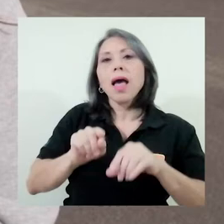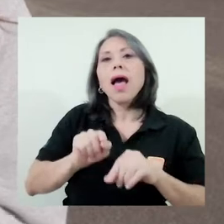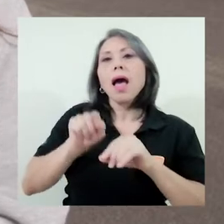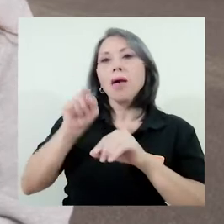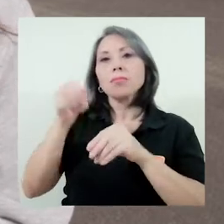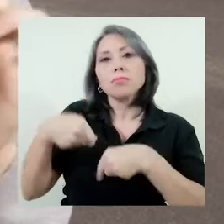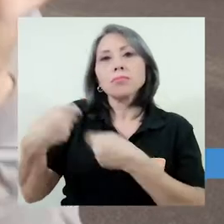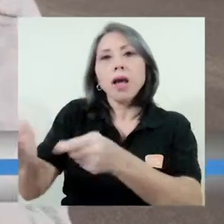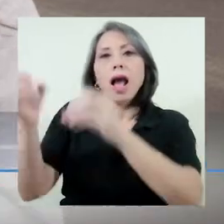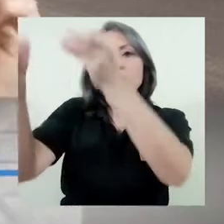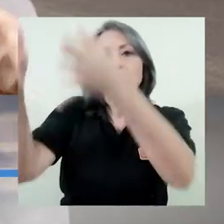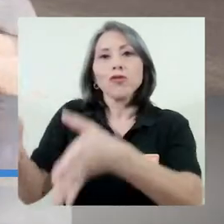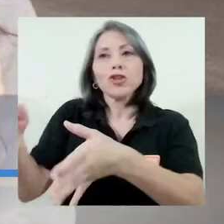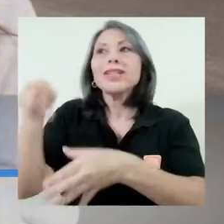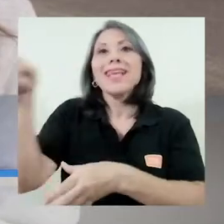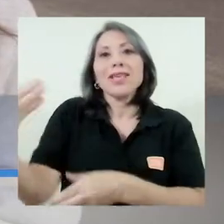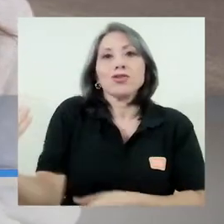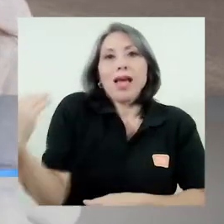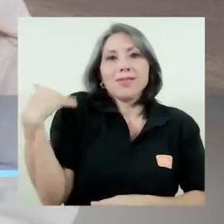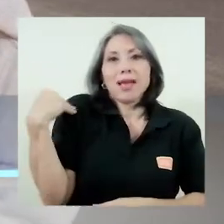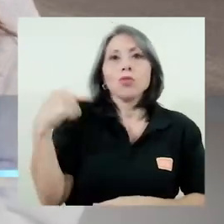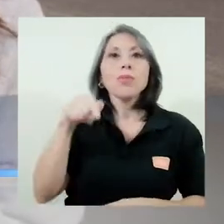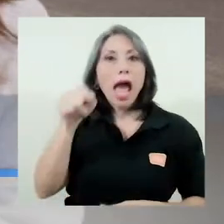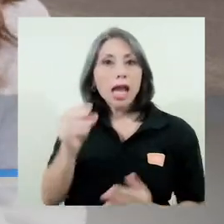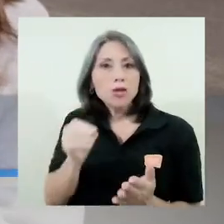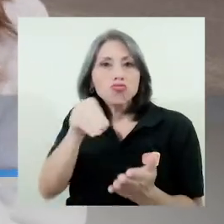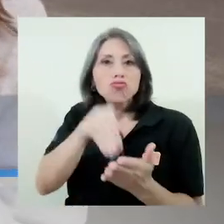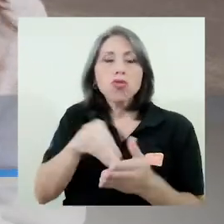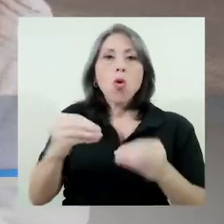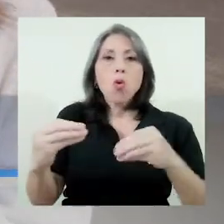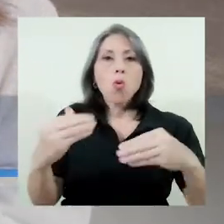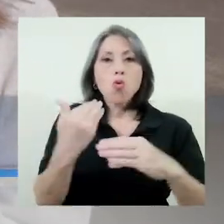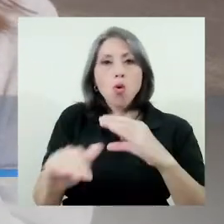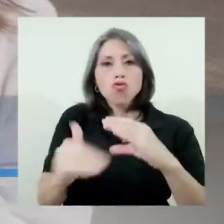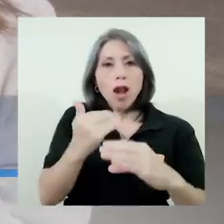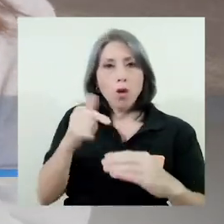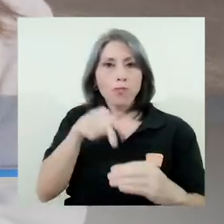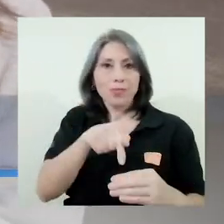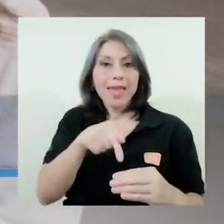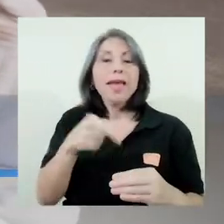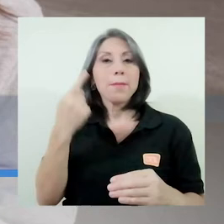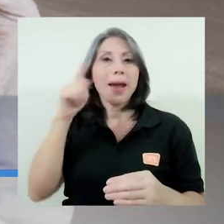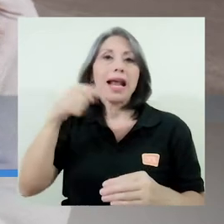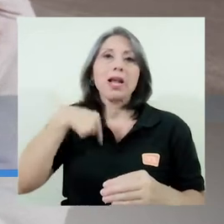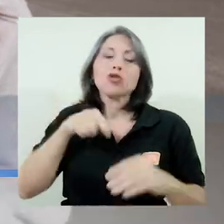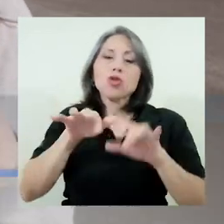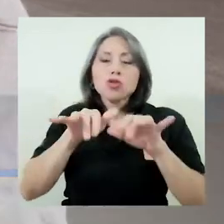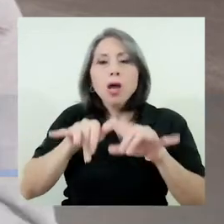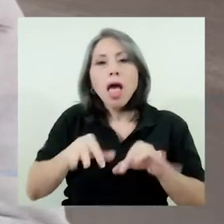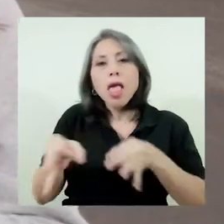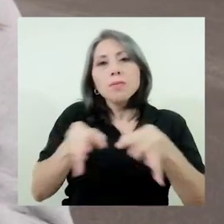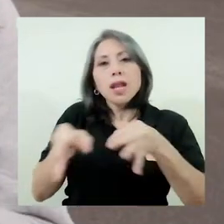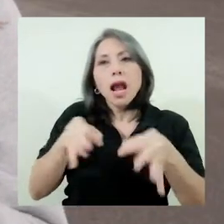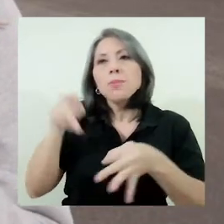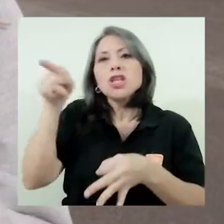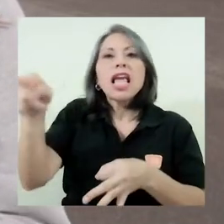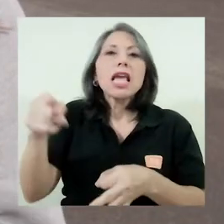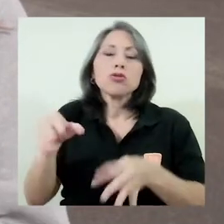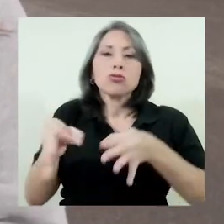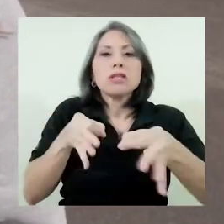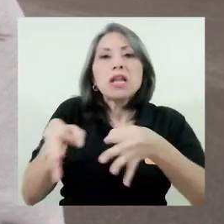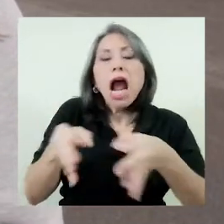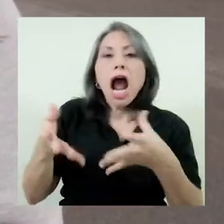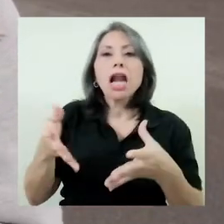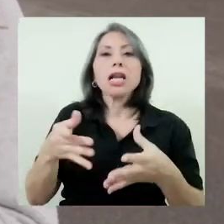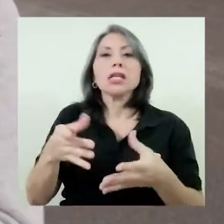para que nos avisaran, entonces ahí venía un correo donde podíamos contactarnos con la escuela y explicarles nuestra situación, decirles qué cursos teníamos y